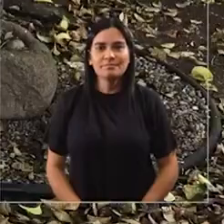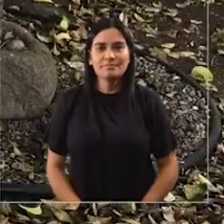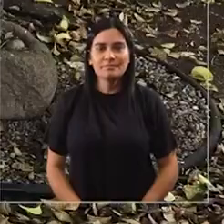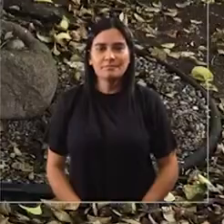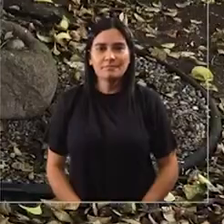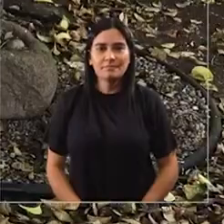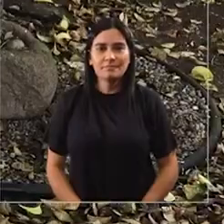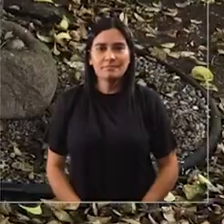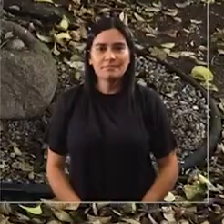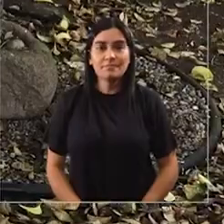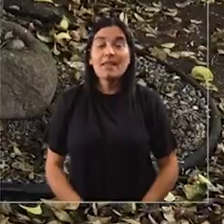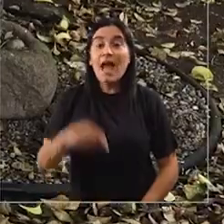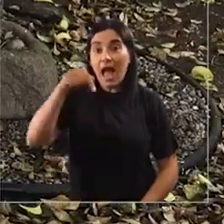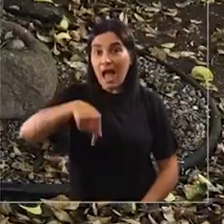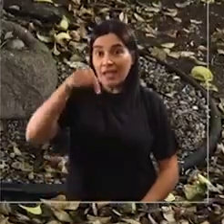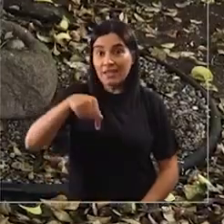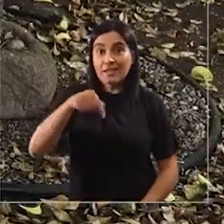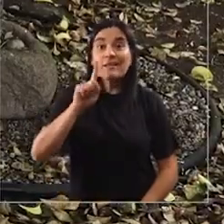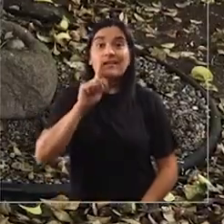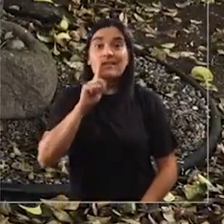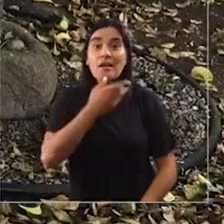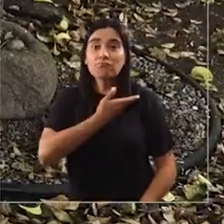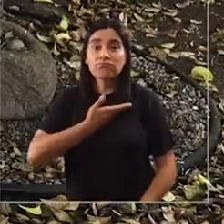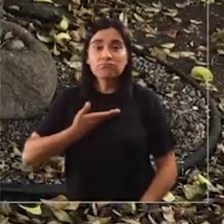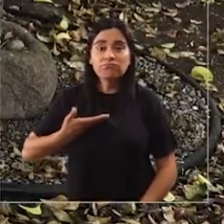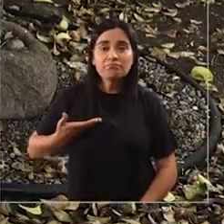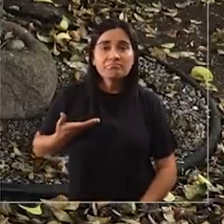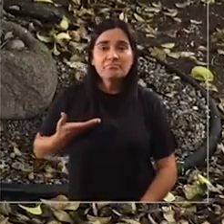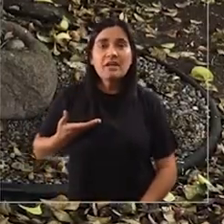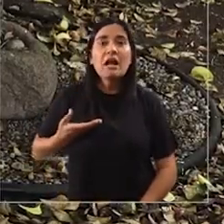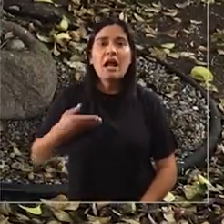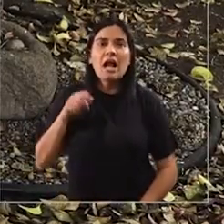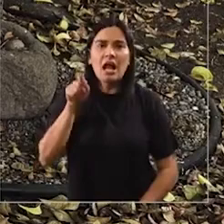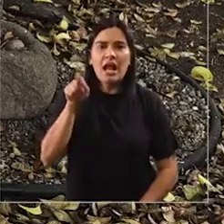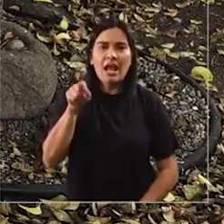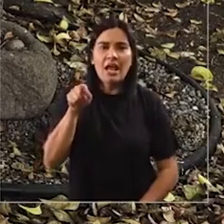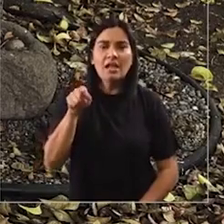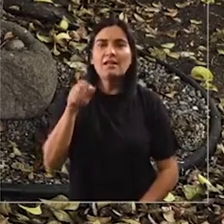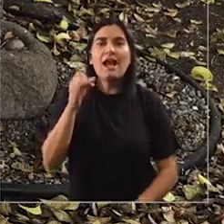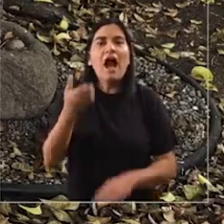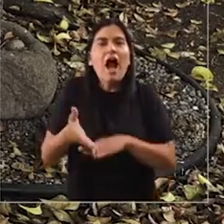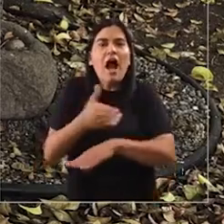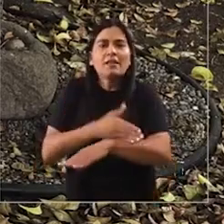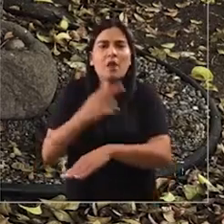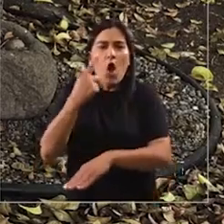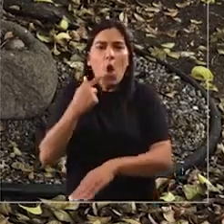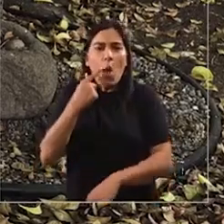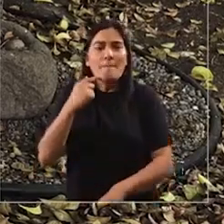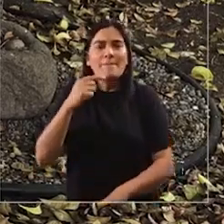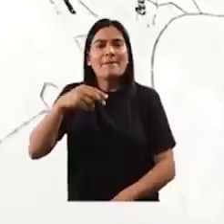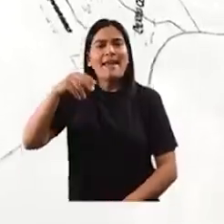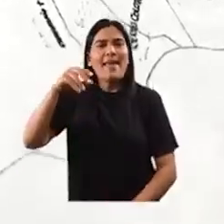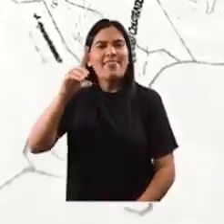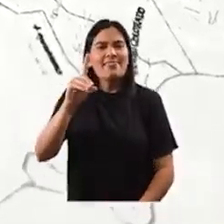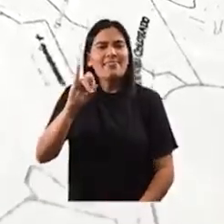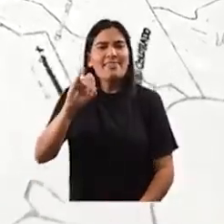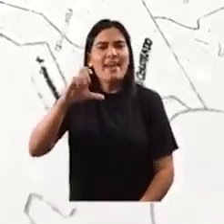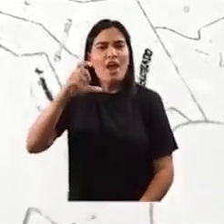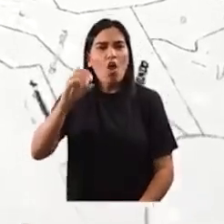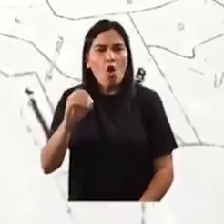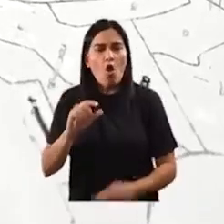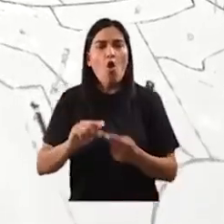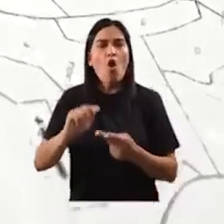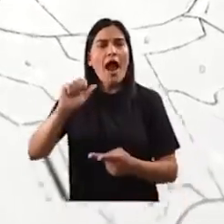Aquí el gobernador que recibió a la expedición de Diego Almagro y recibió al Pedro Valdivia se llama Quilicanta. Y después